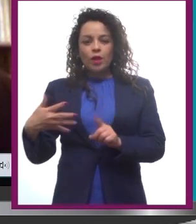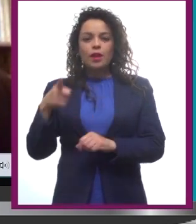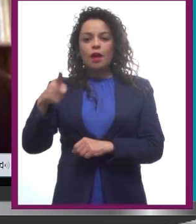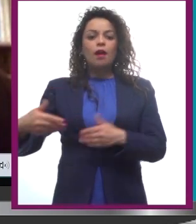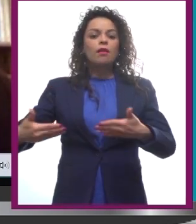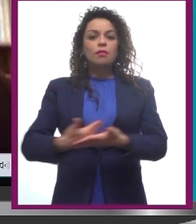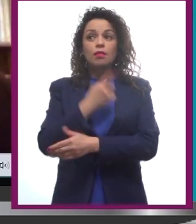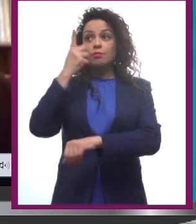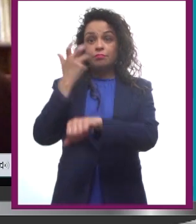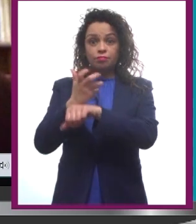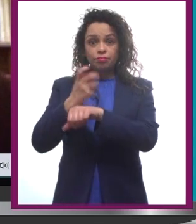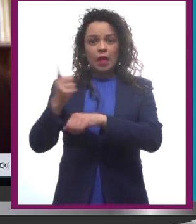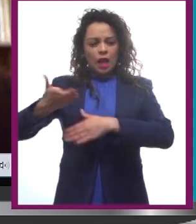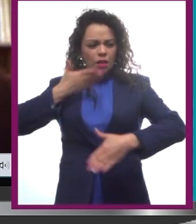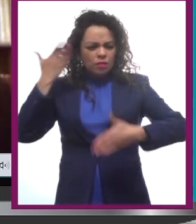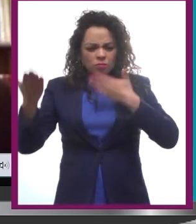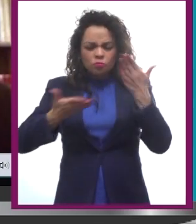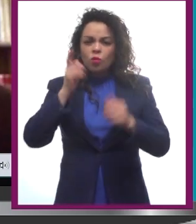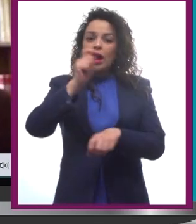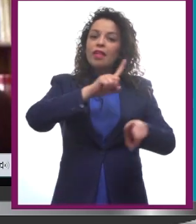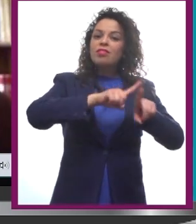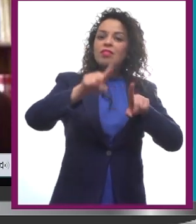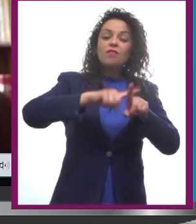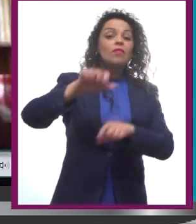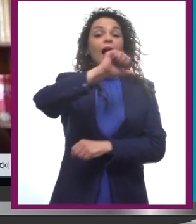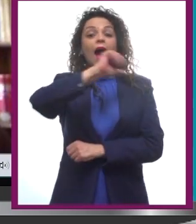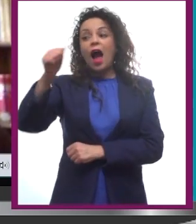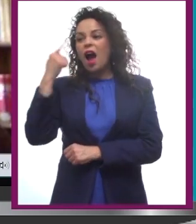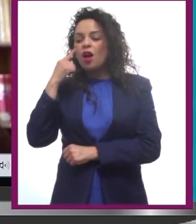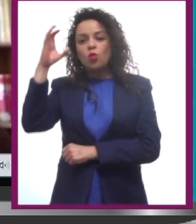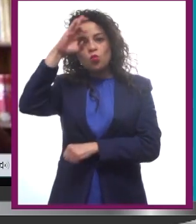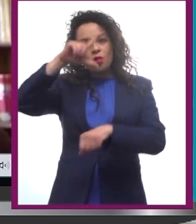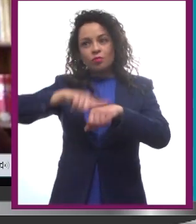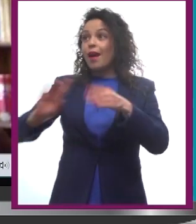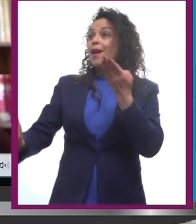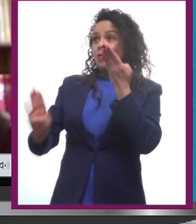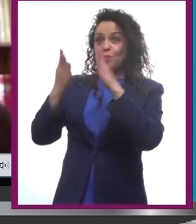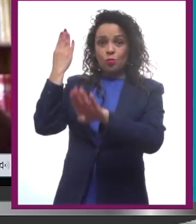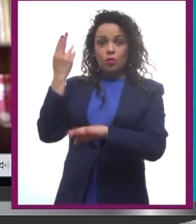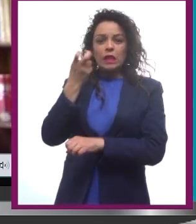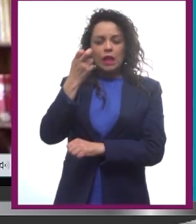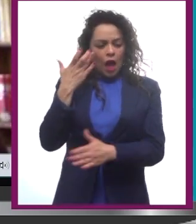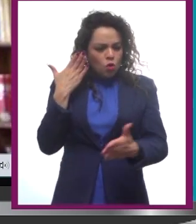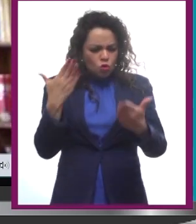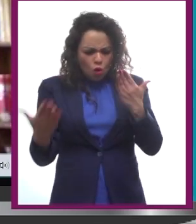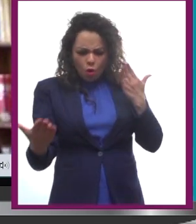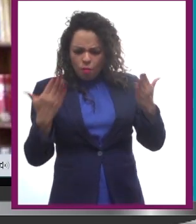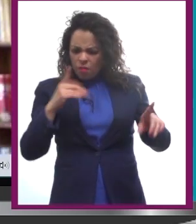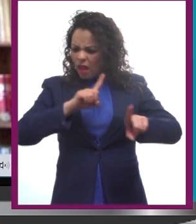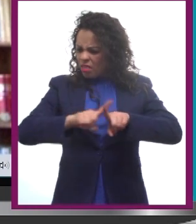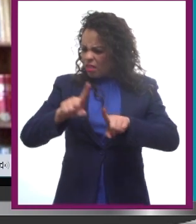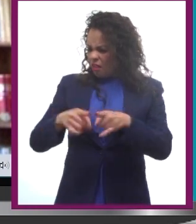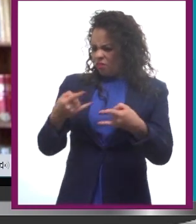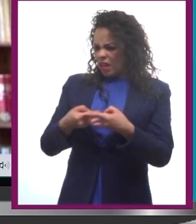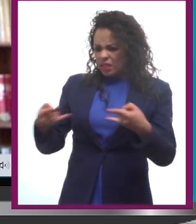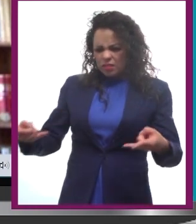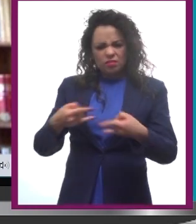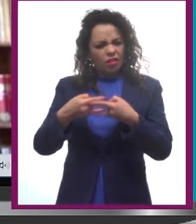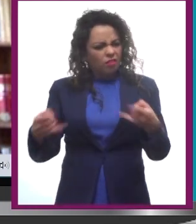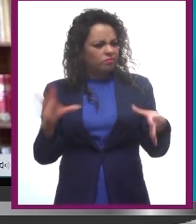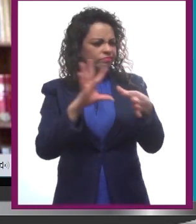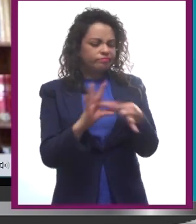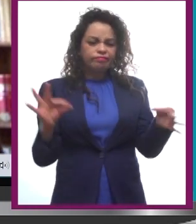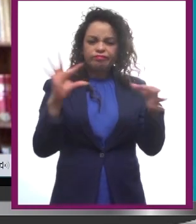estudiar muchísimo todo lo que eran las diferentes culturas del mundo. Entonces, él empezó a comparar todas las historias que se narraban